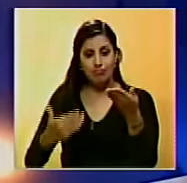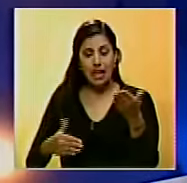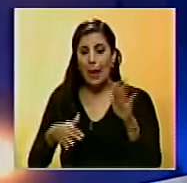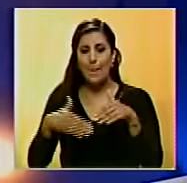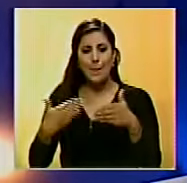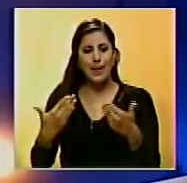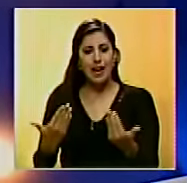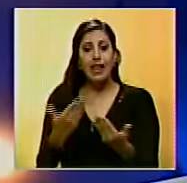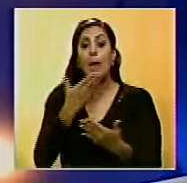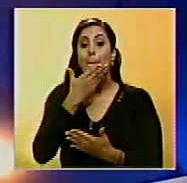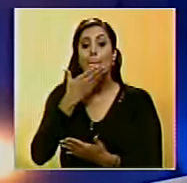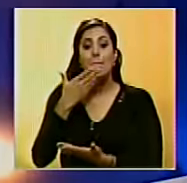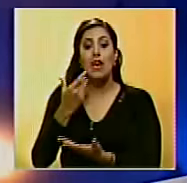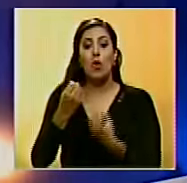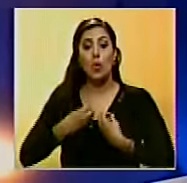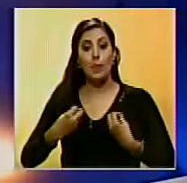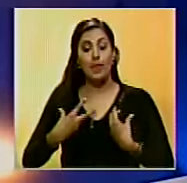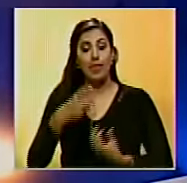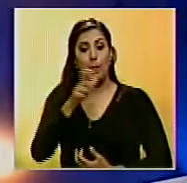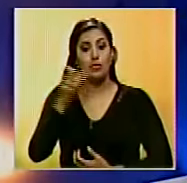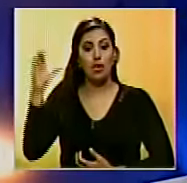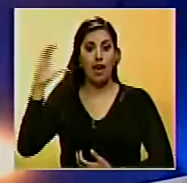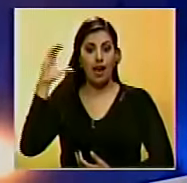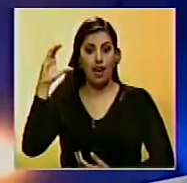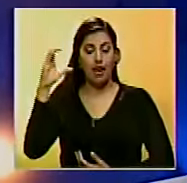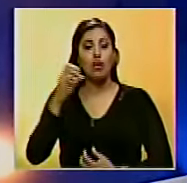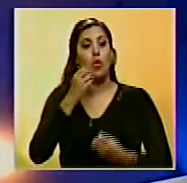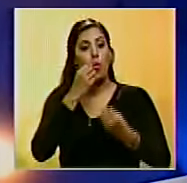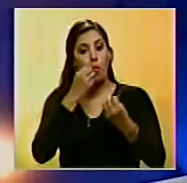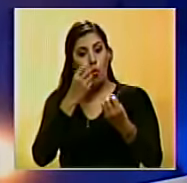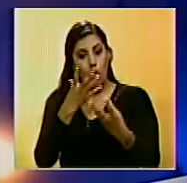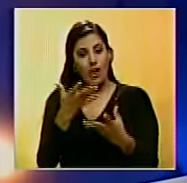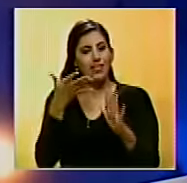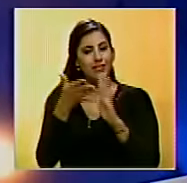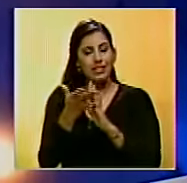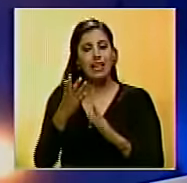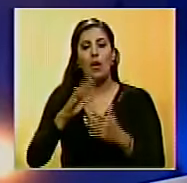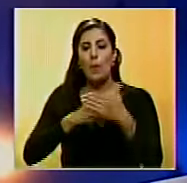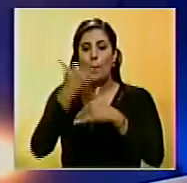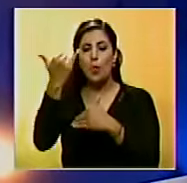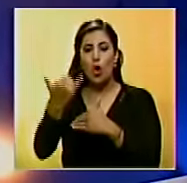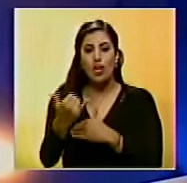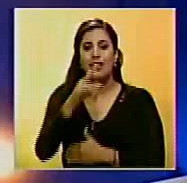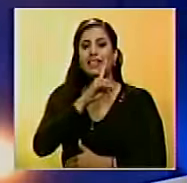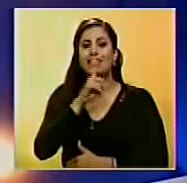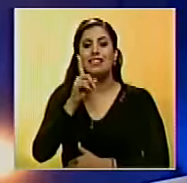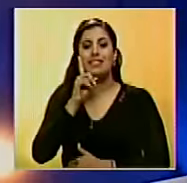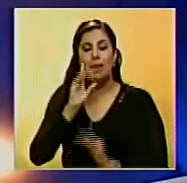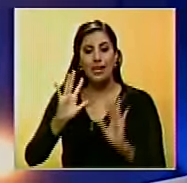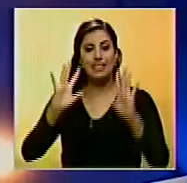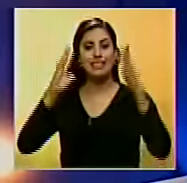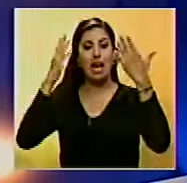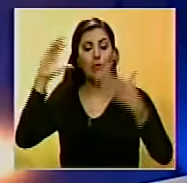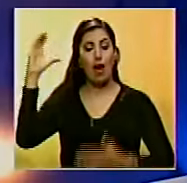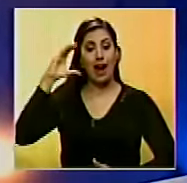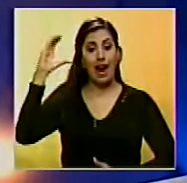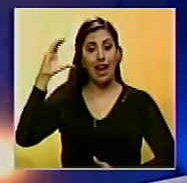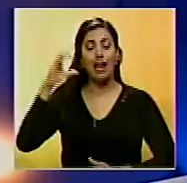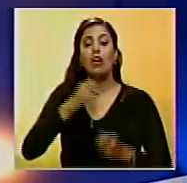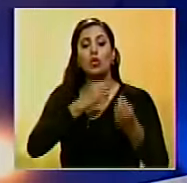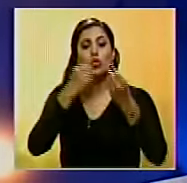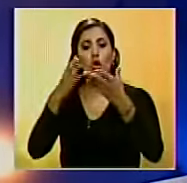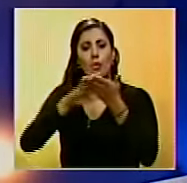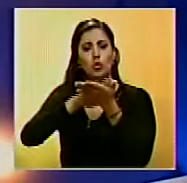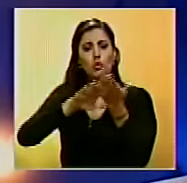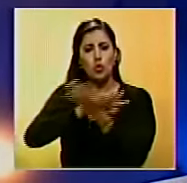que aseguró van a mejorar la calidad de vida de los caraqueños. Aseveró que la intención de este proyecto denominado Rescatemos Caracas es darle